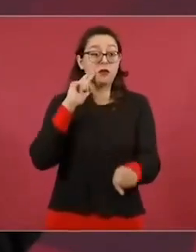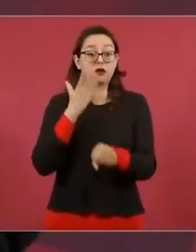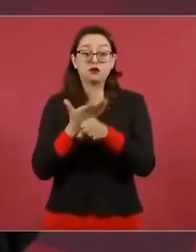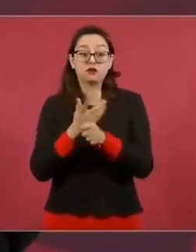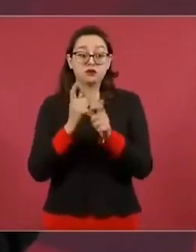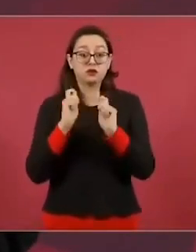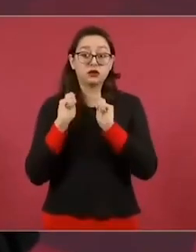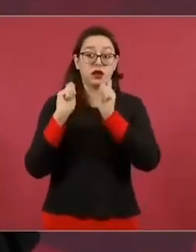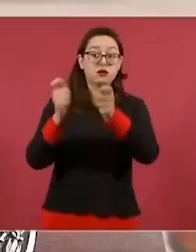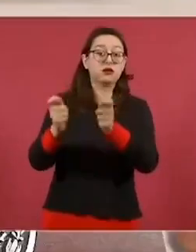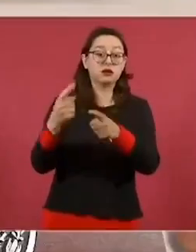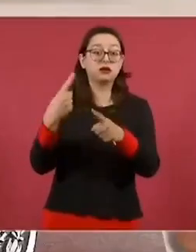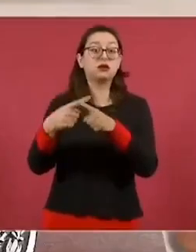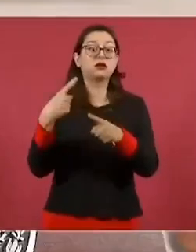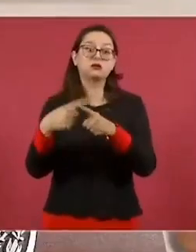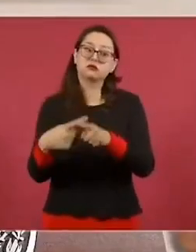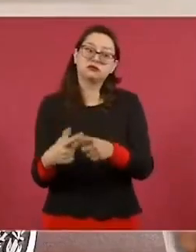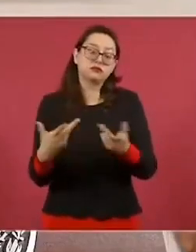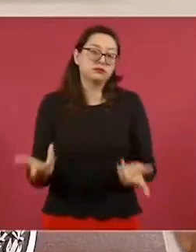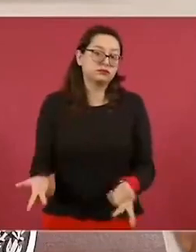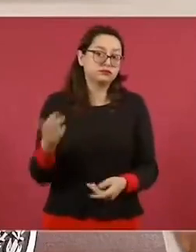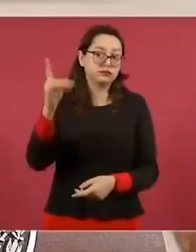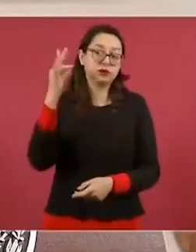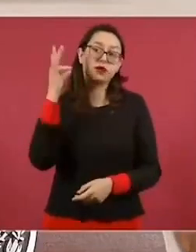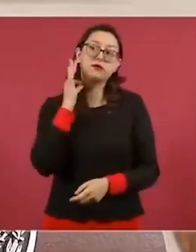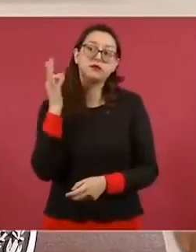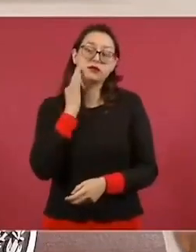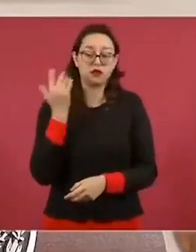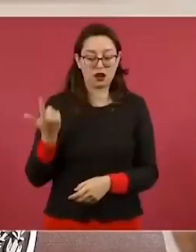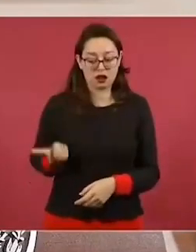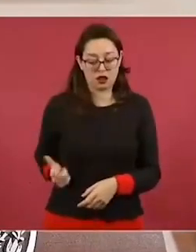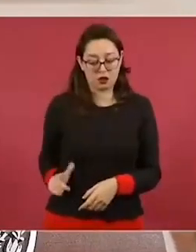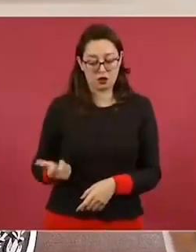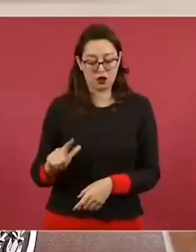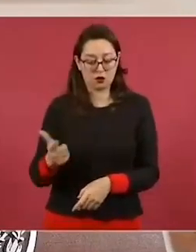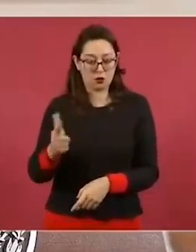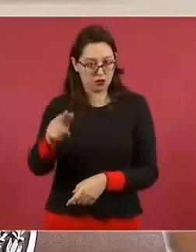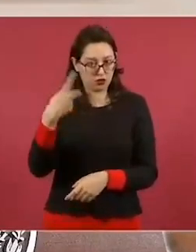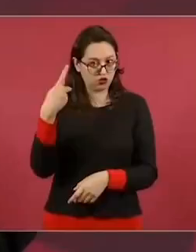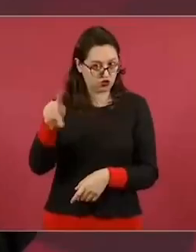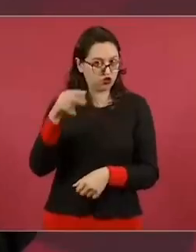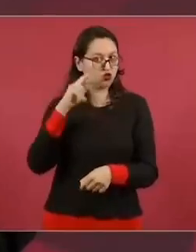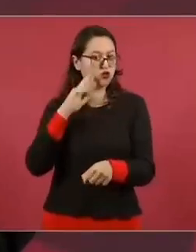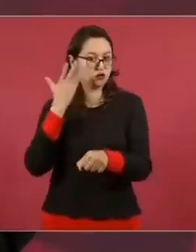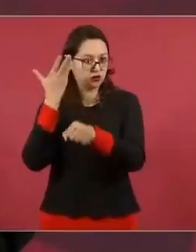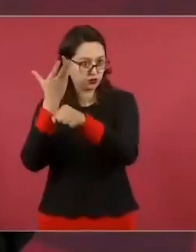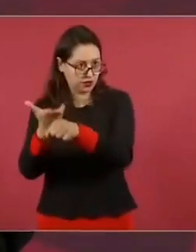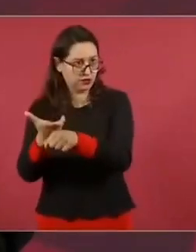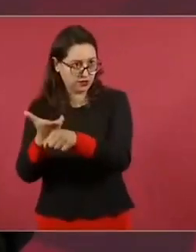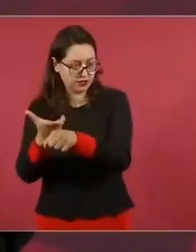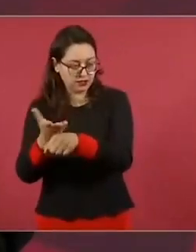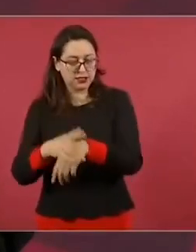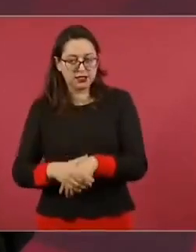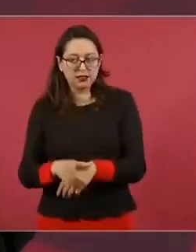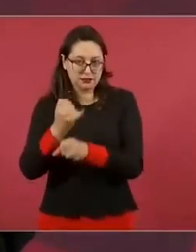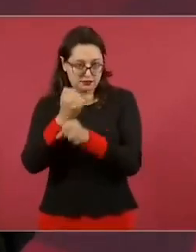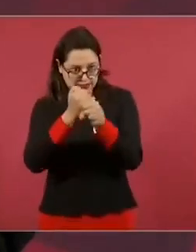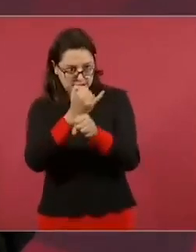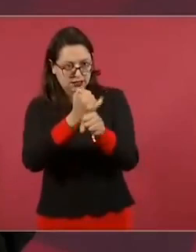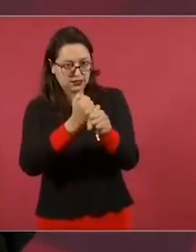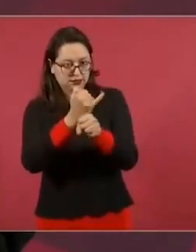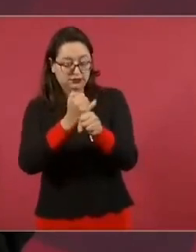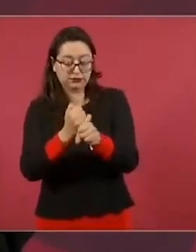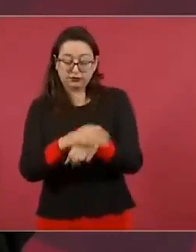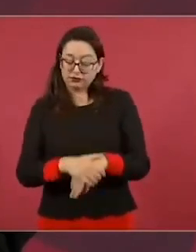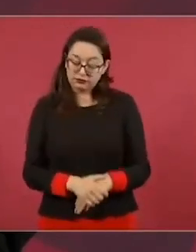Guanajuato. Es muy lamentable lo que sucedió, desde luego nuestro abrazo